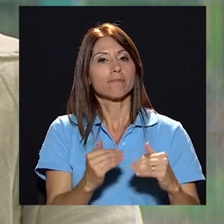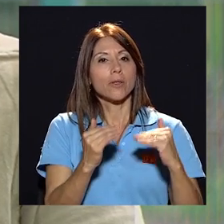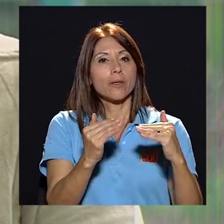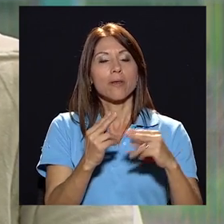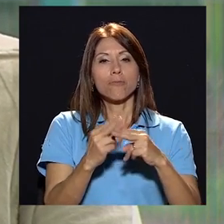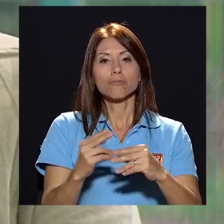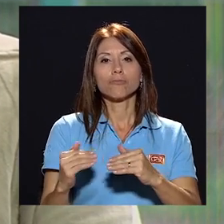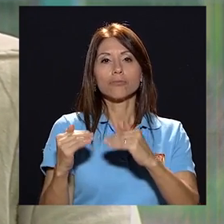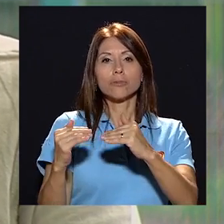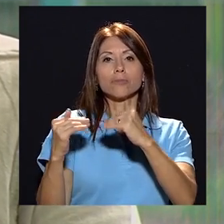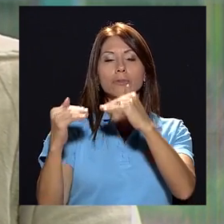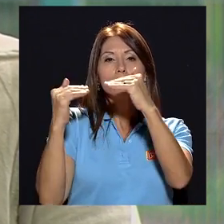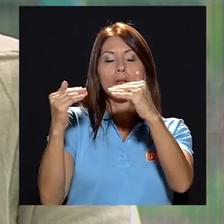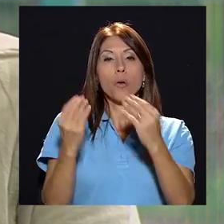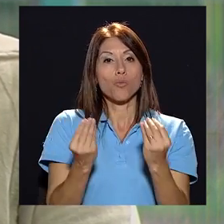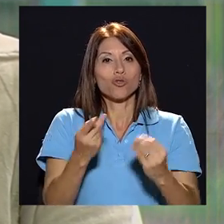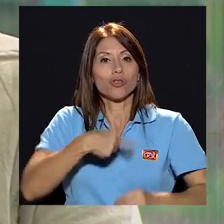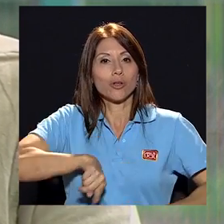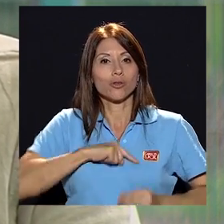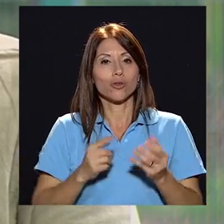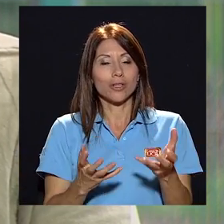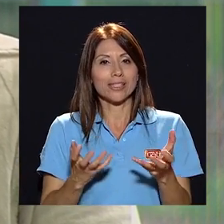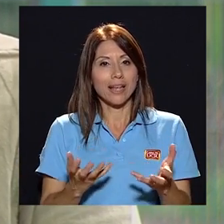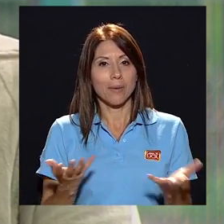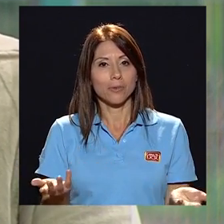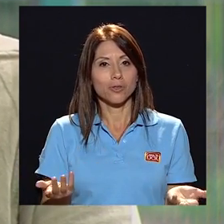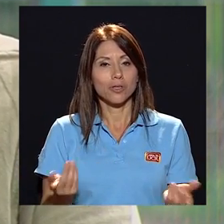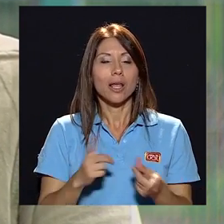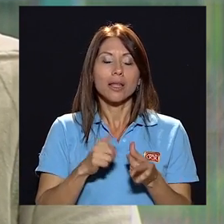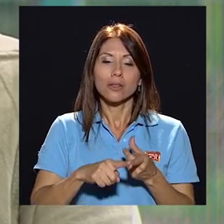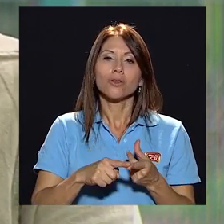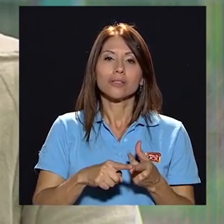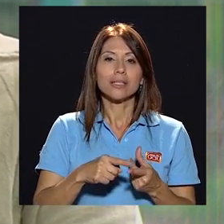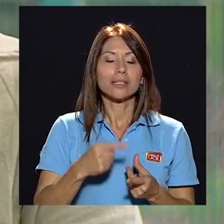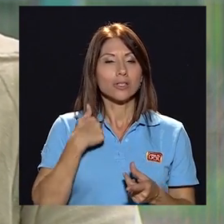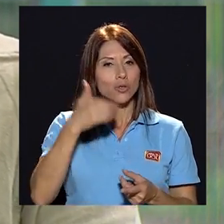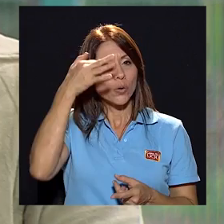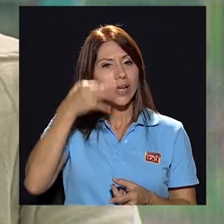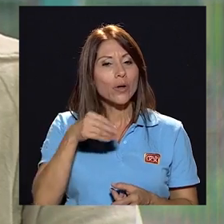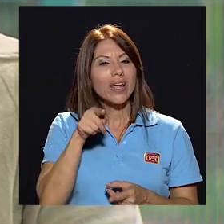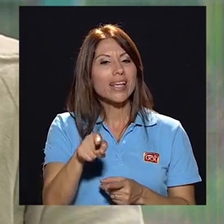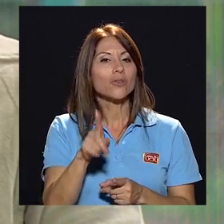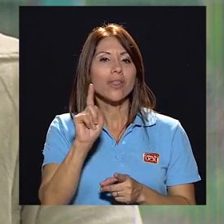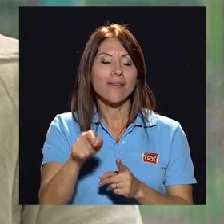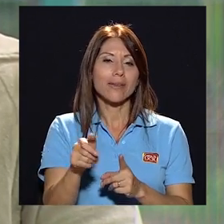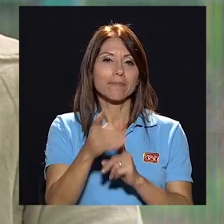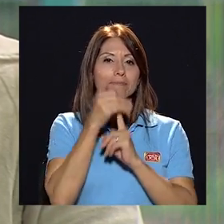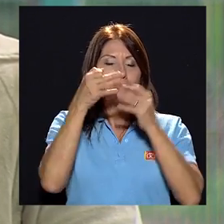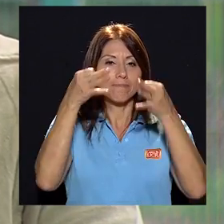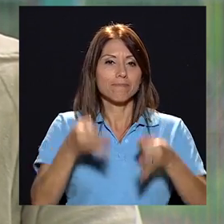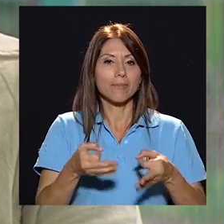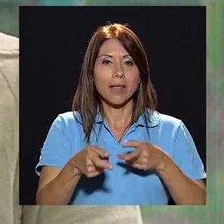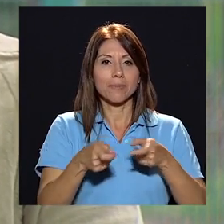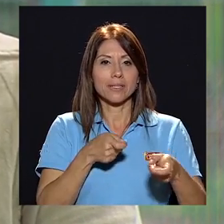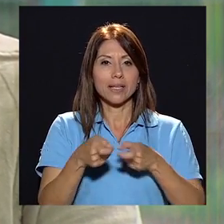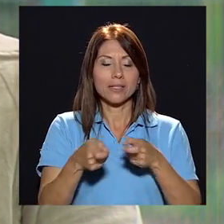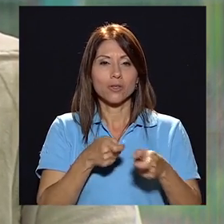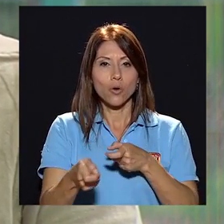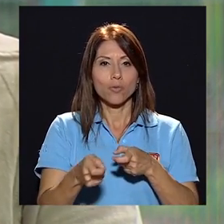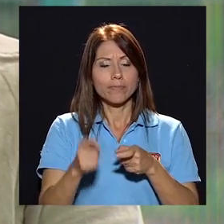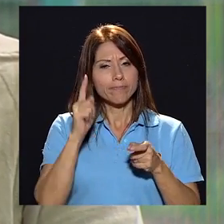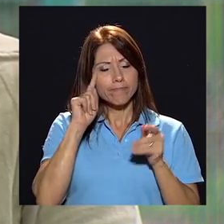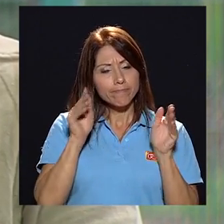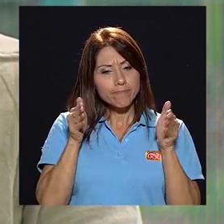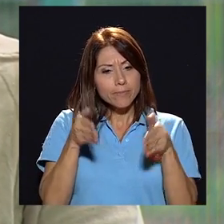justamente muchos de nosotros lo quisiéramos entonces me parece que fundamentalmente debe ser una decisión de la administración en